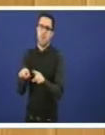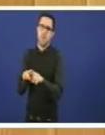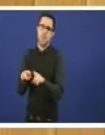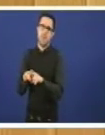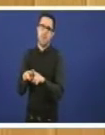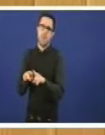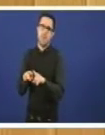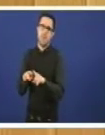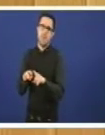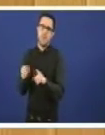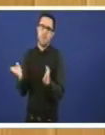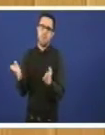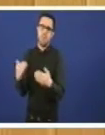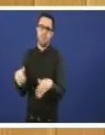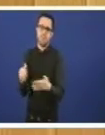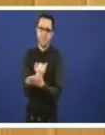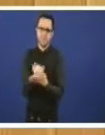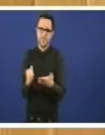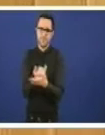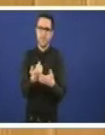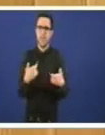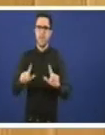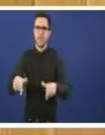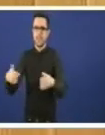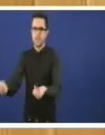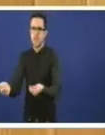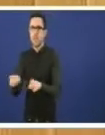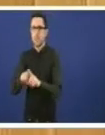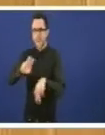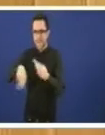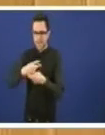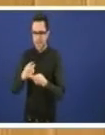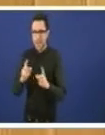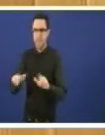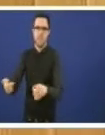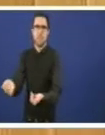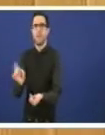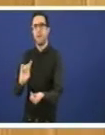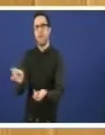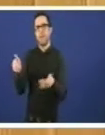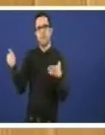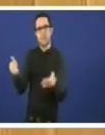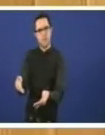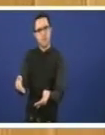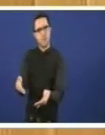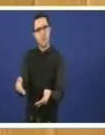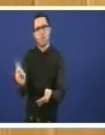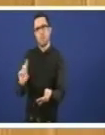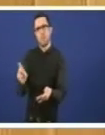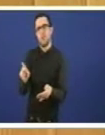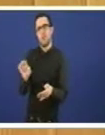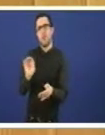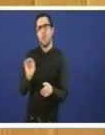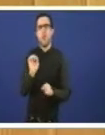tende cara a ir cada vez máis a unha maior reciclase da porción dos residuos, nin cara a unha maior compostase,